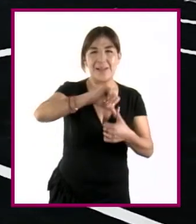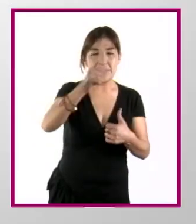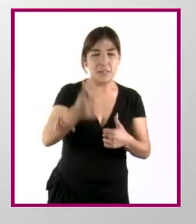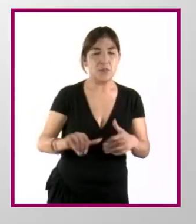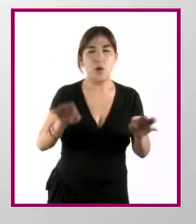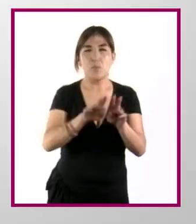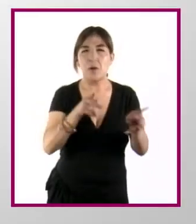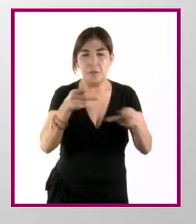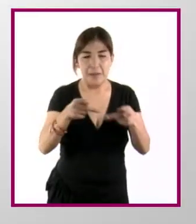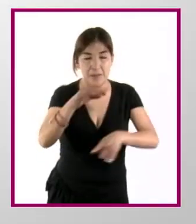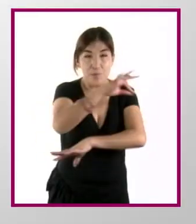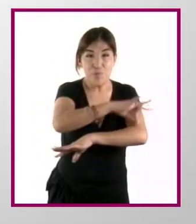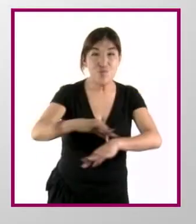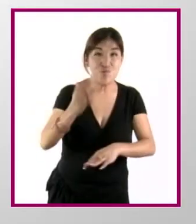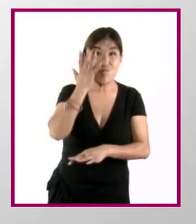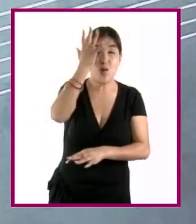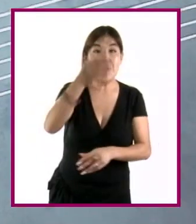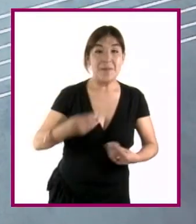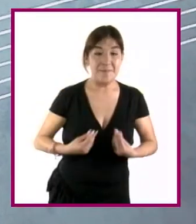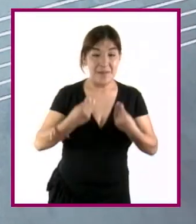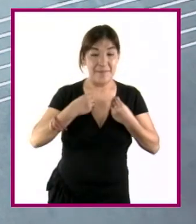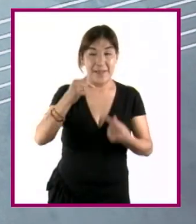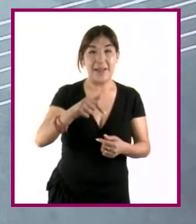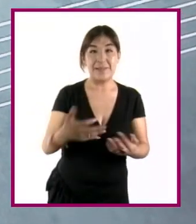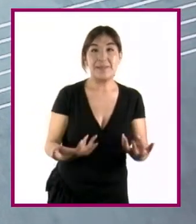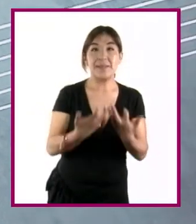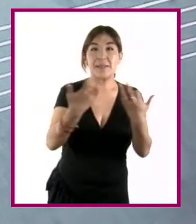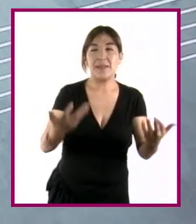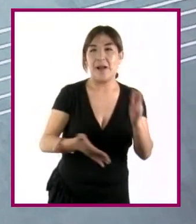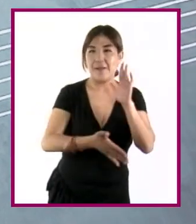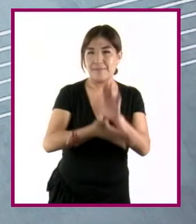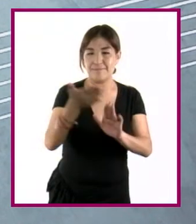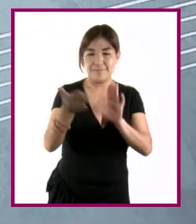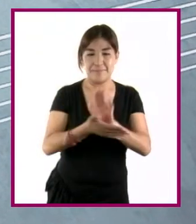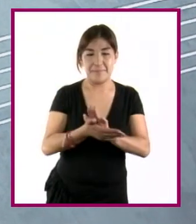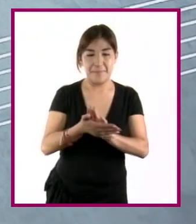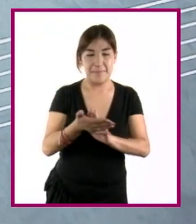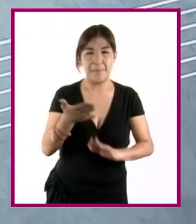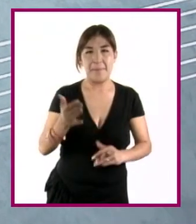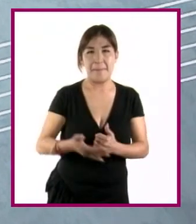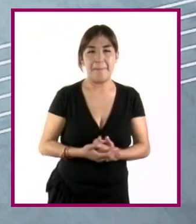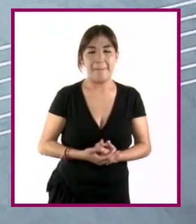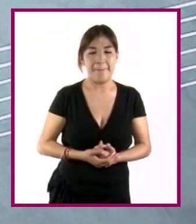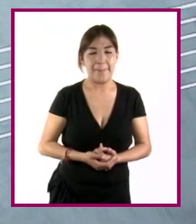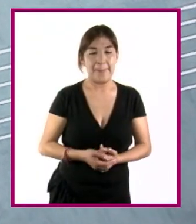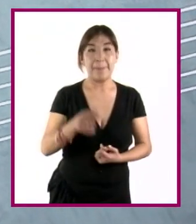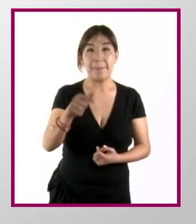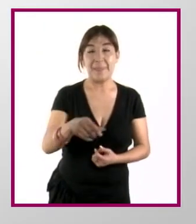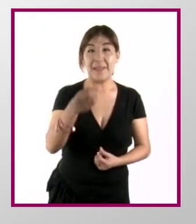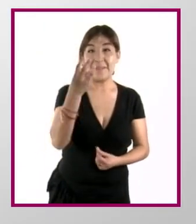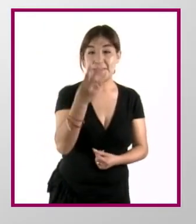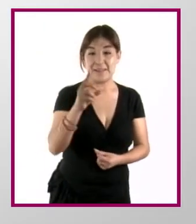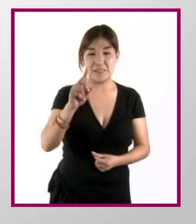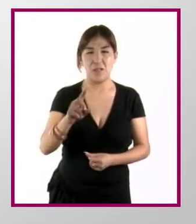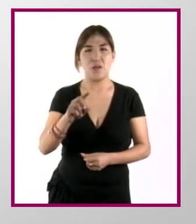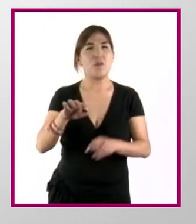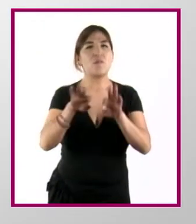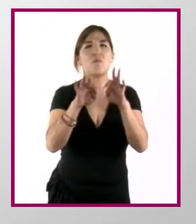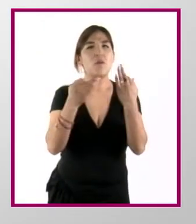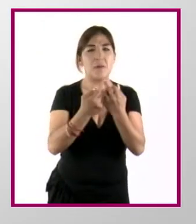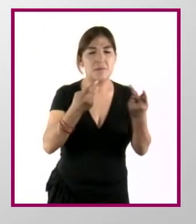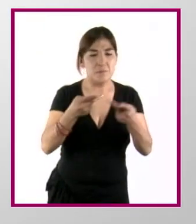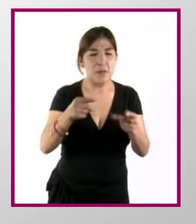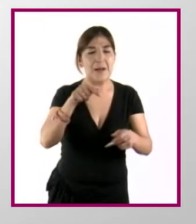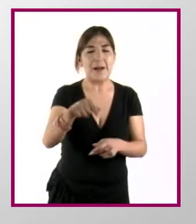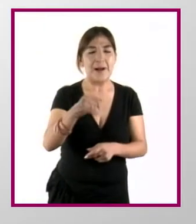exacta de las futuras viviendas que se construirían en el terreno. De esta forma, la estructura tridimensional era sustituida por una